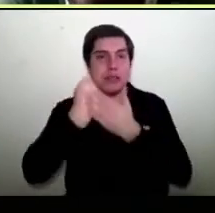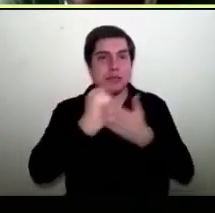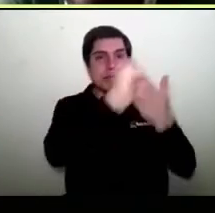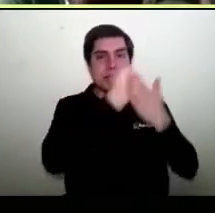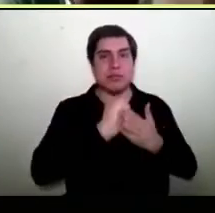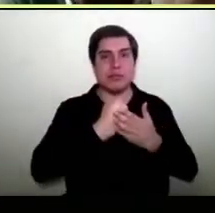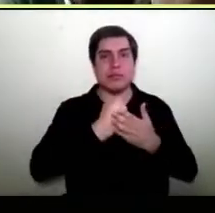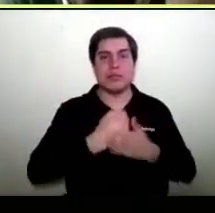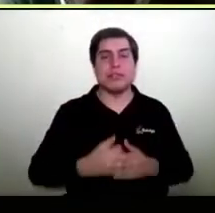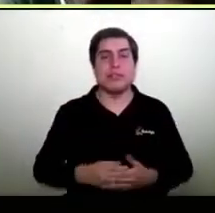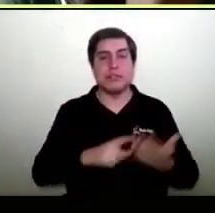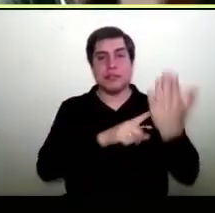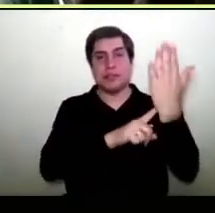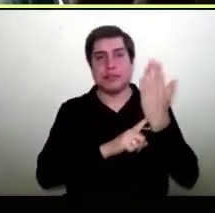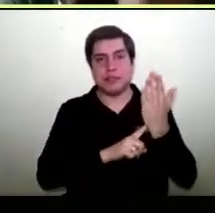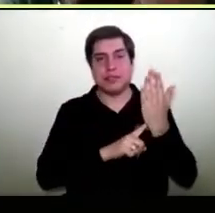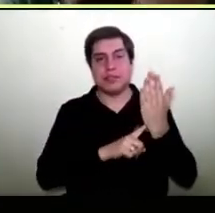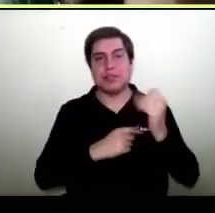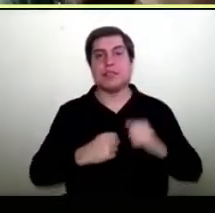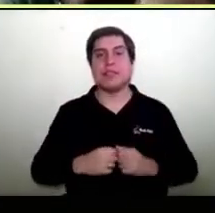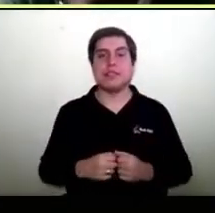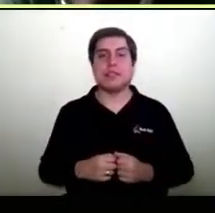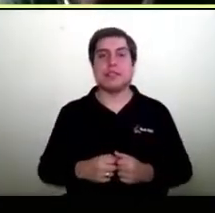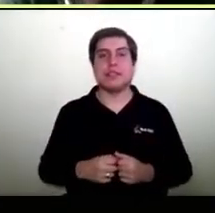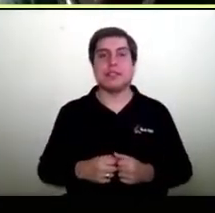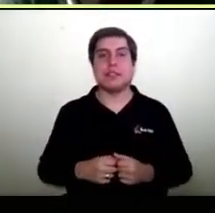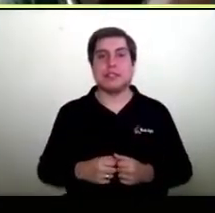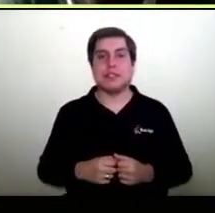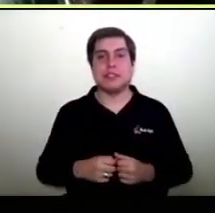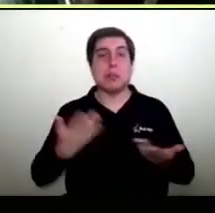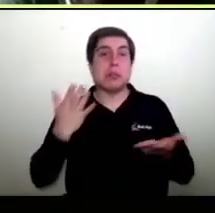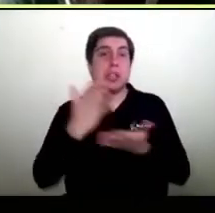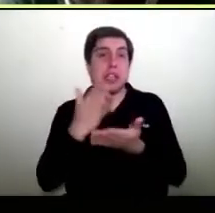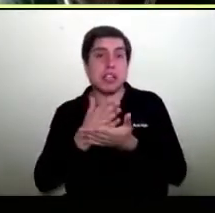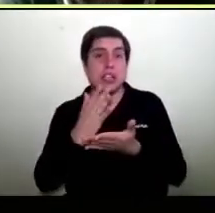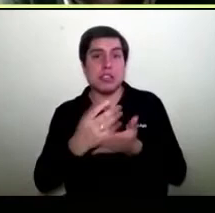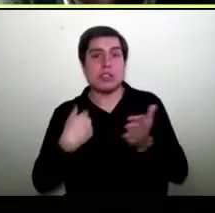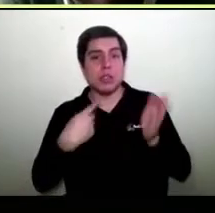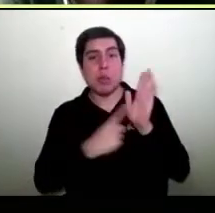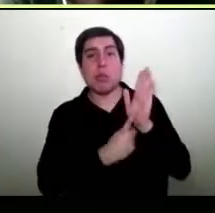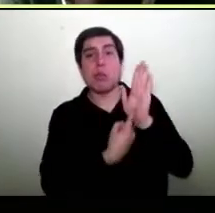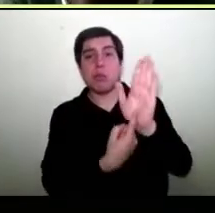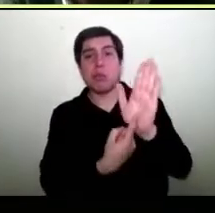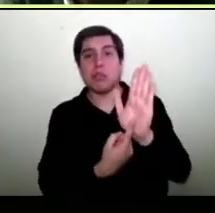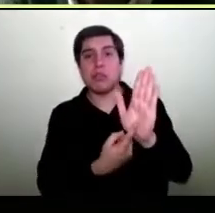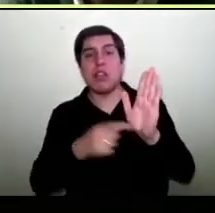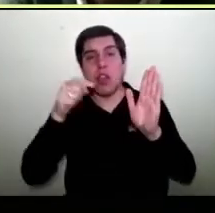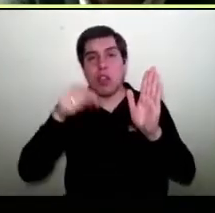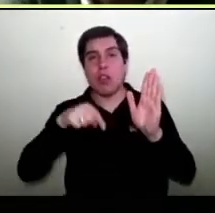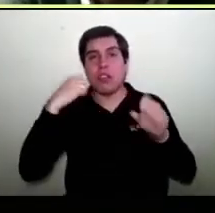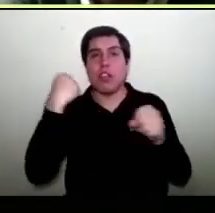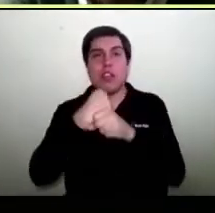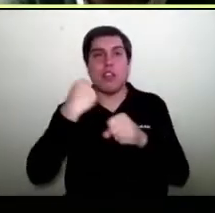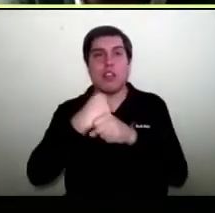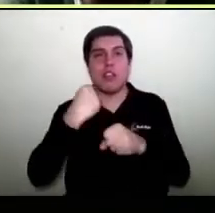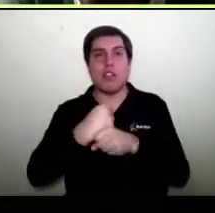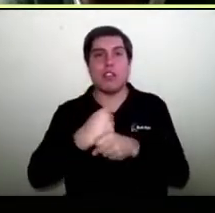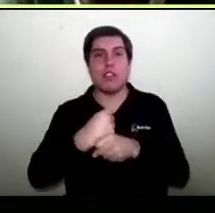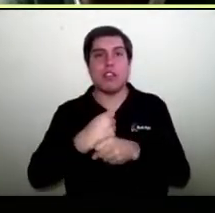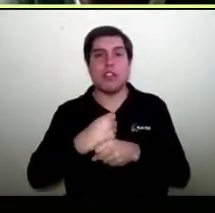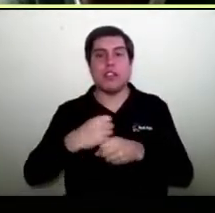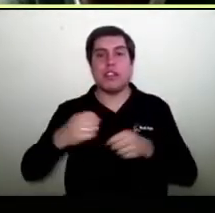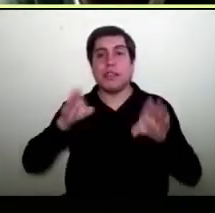que es el tema de poder hacer clases, mostrar tus productos. Hoy día estamos con un tremendo trabajo con el Valle de Litata,